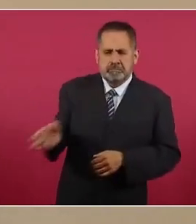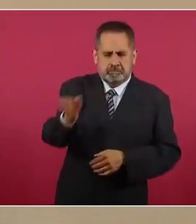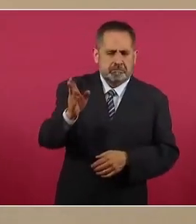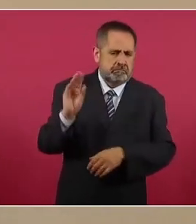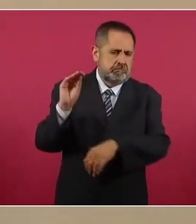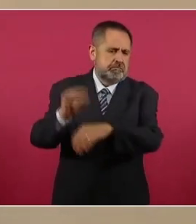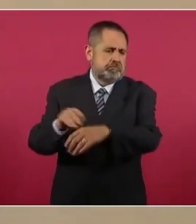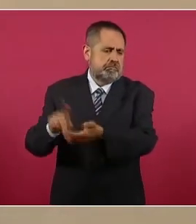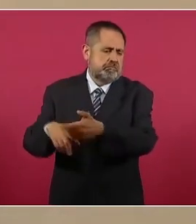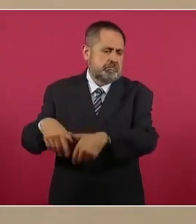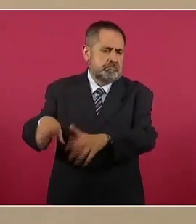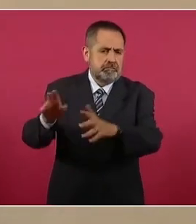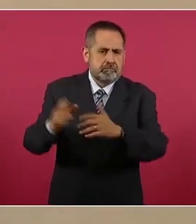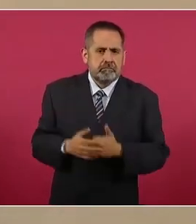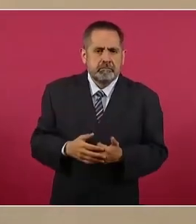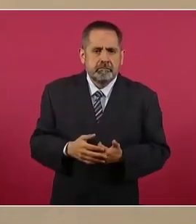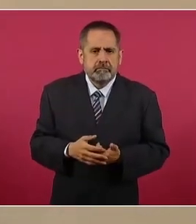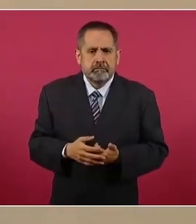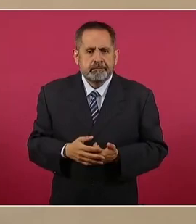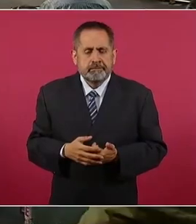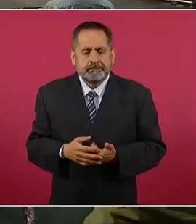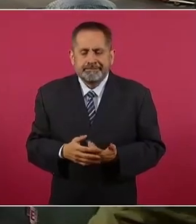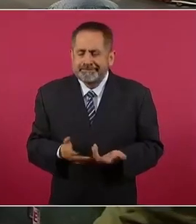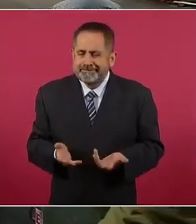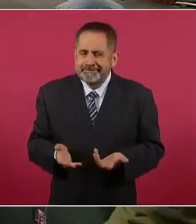que dé el servicio.